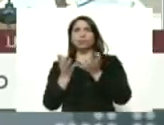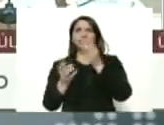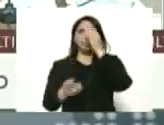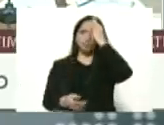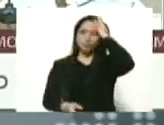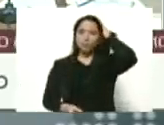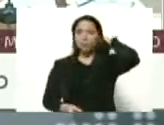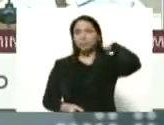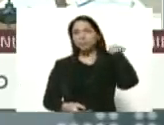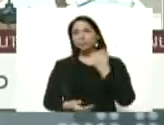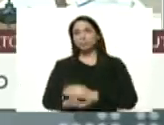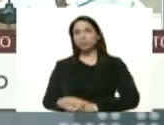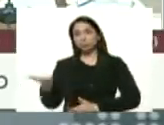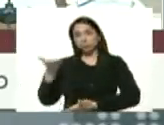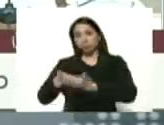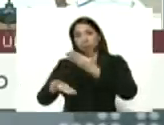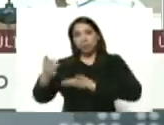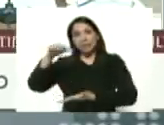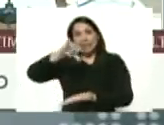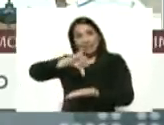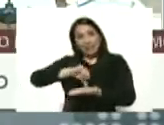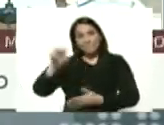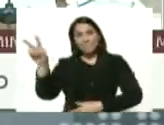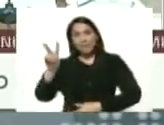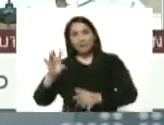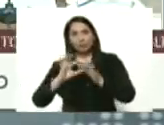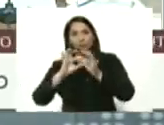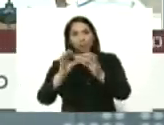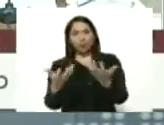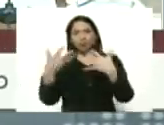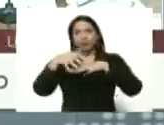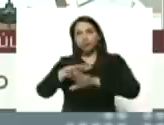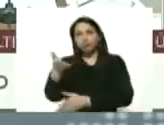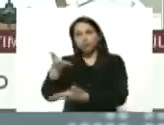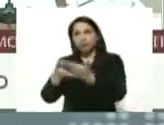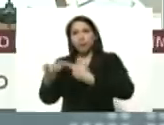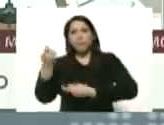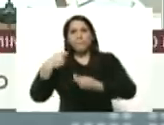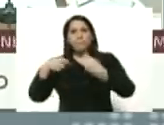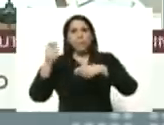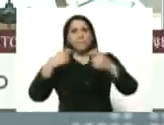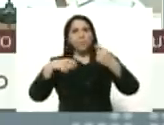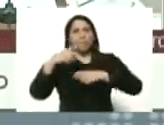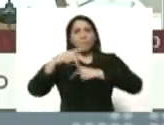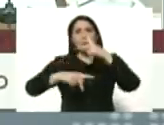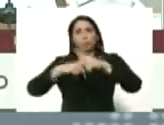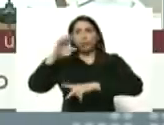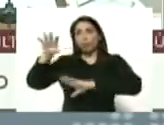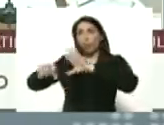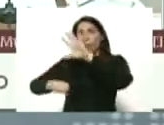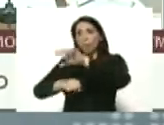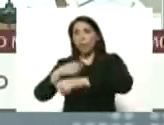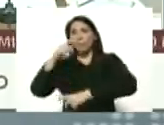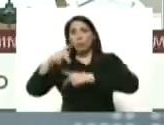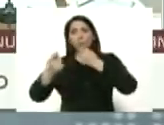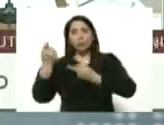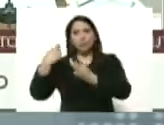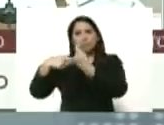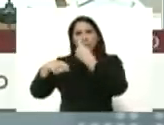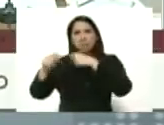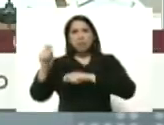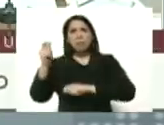entre nosotros entre Irán y Venezuela intercambiar productos comprarnos productos vendernos